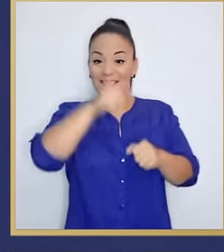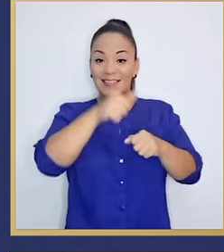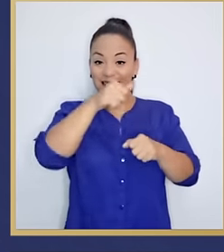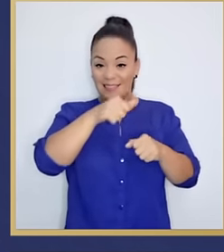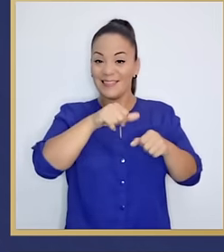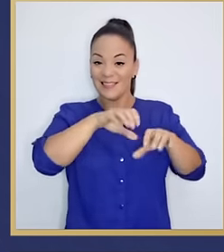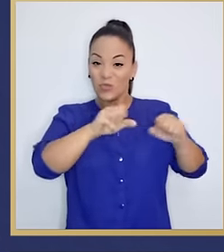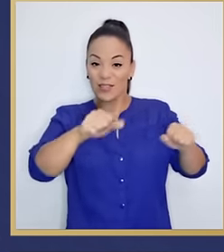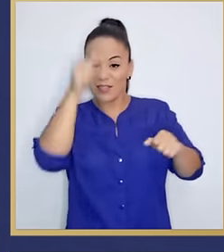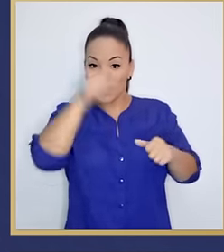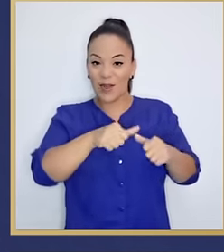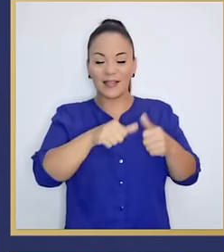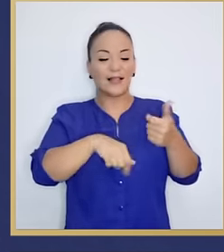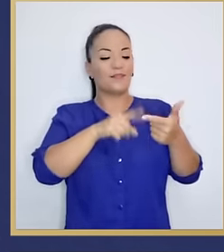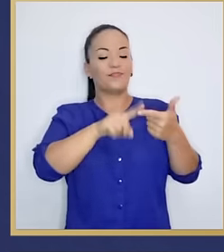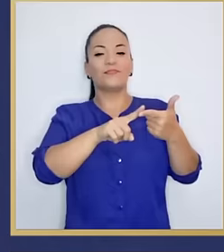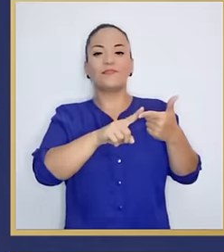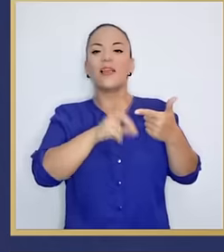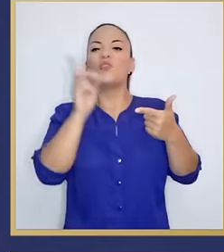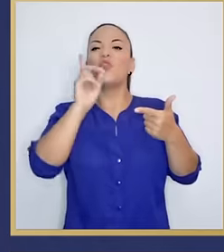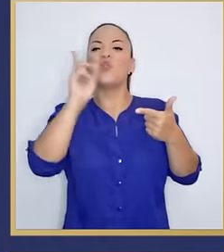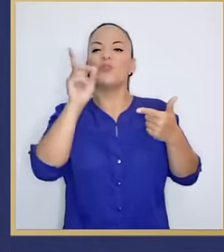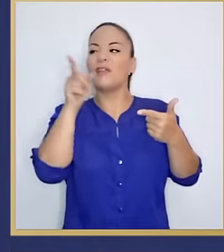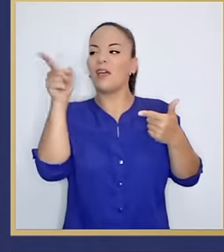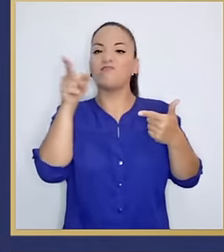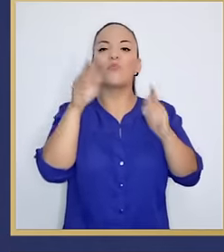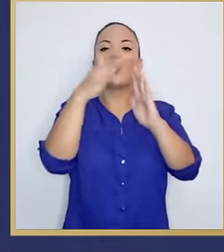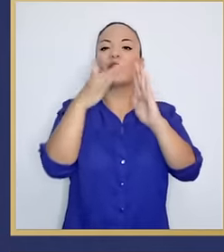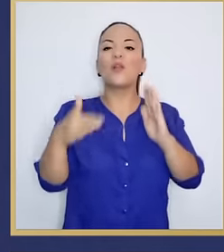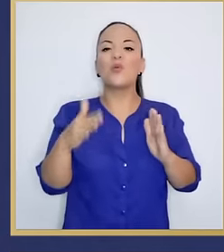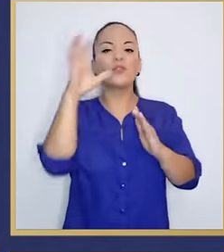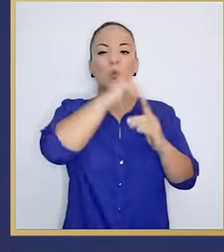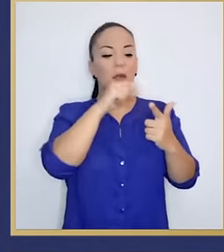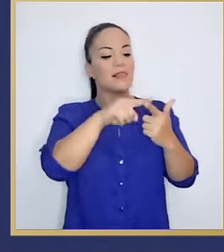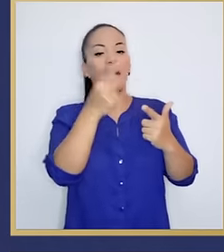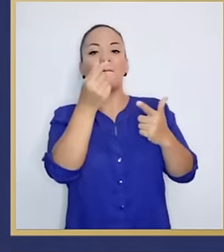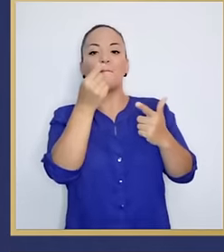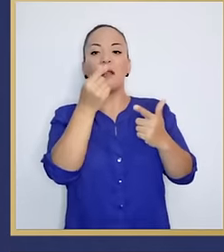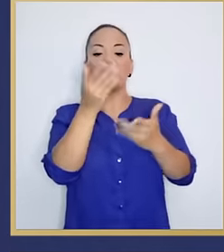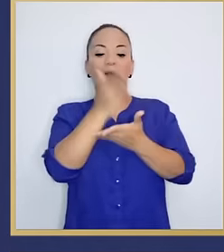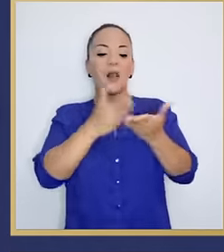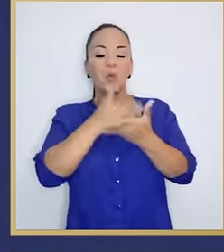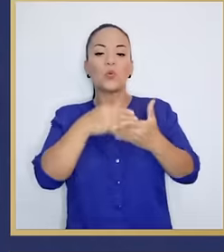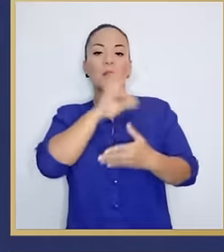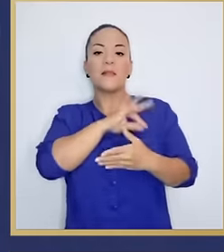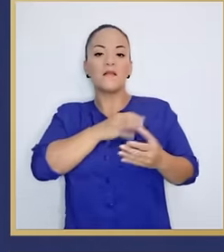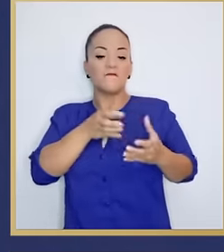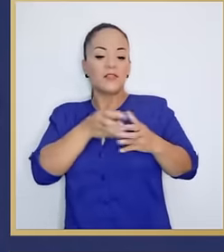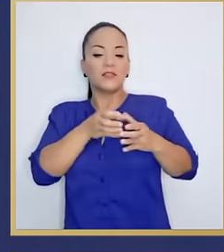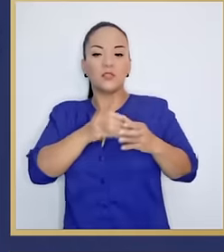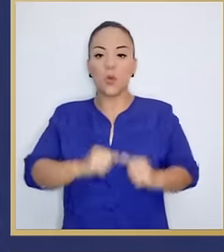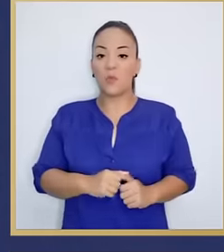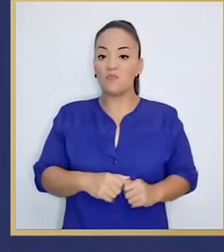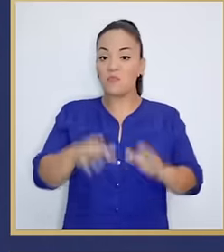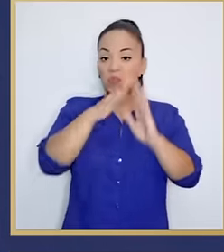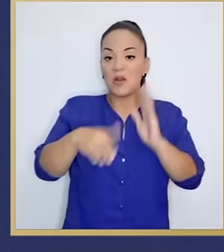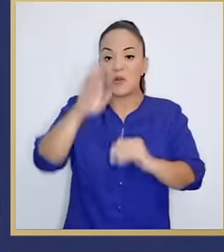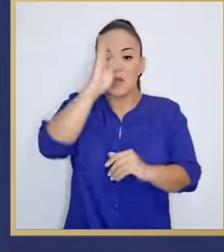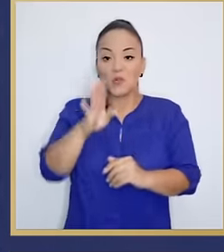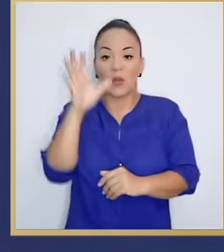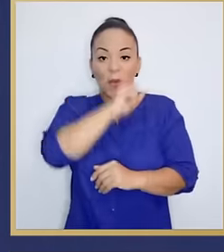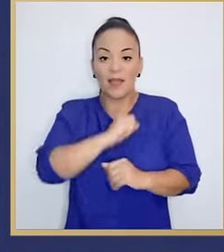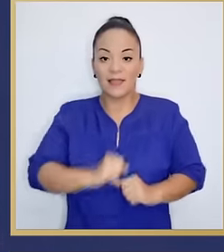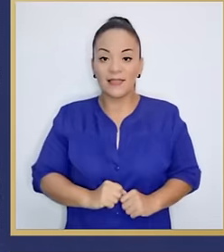estaba que no se dio cuenta los chorros de plata que se fueron a unos pocos bolsillos? Nunca supo nada. Y